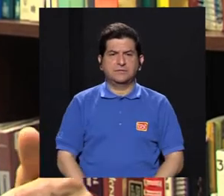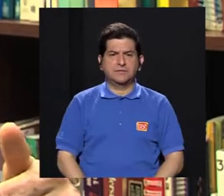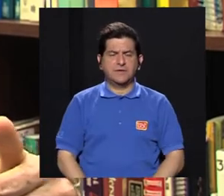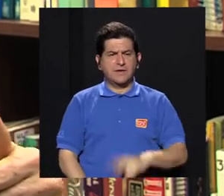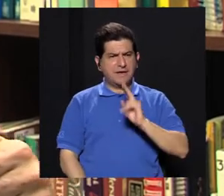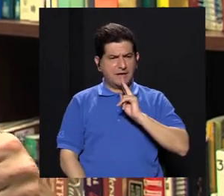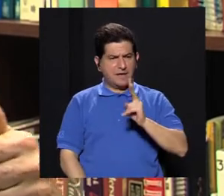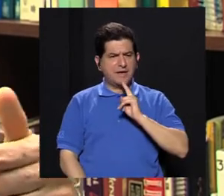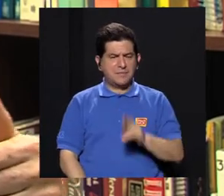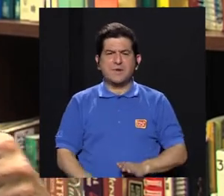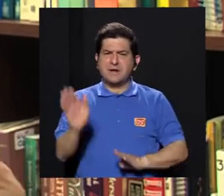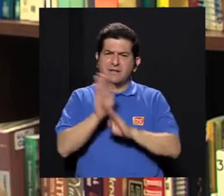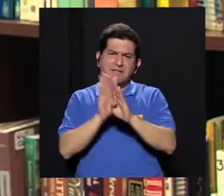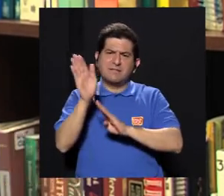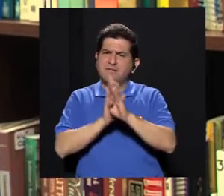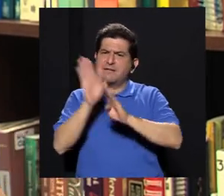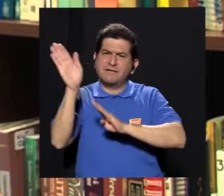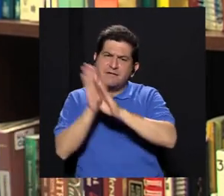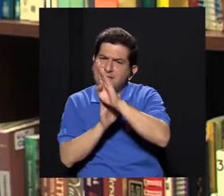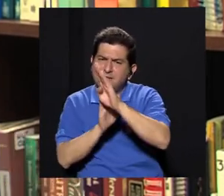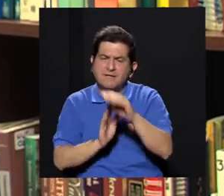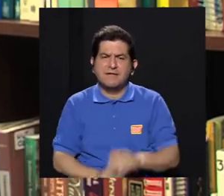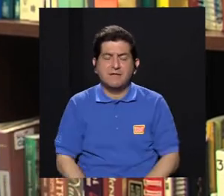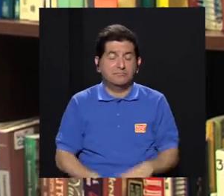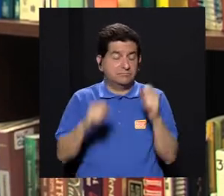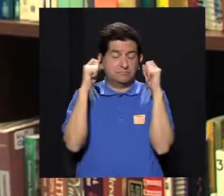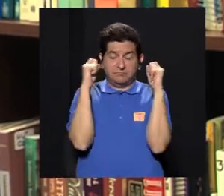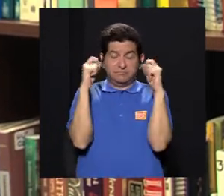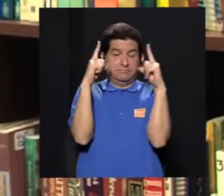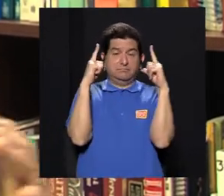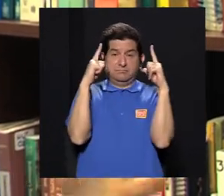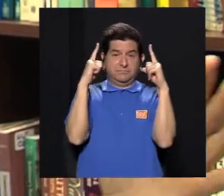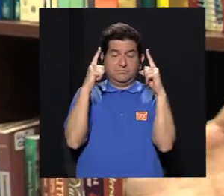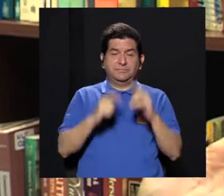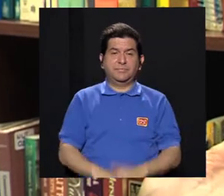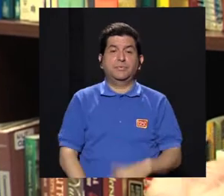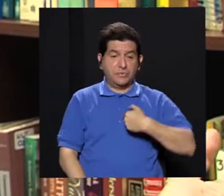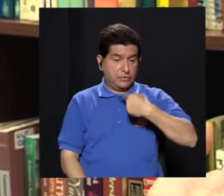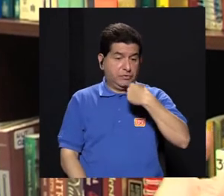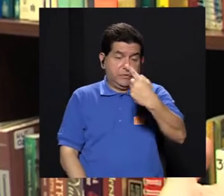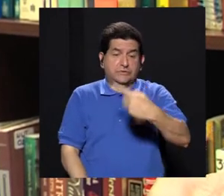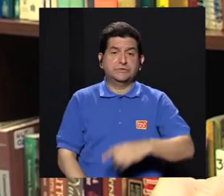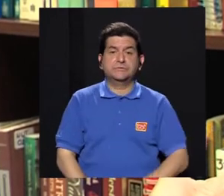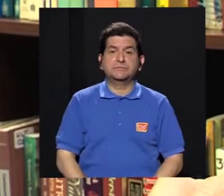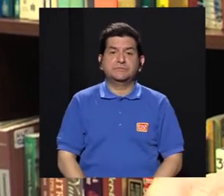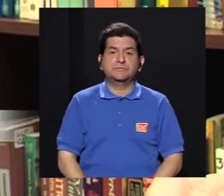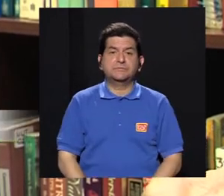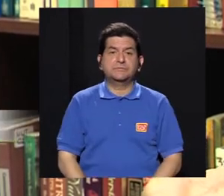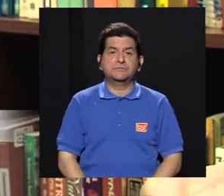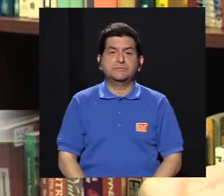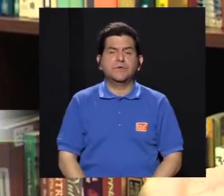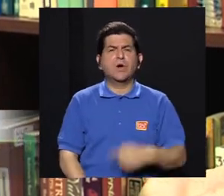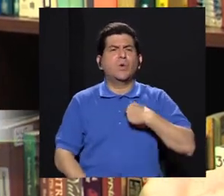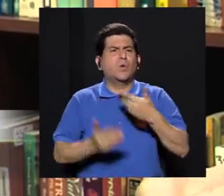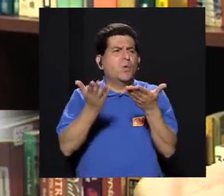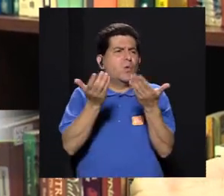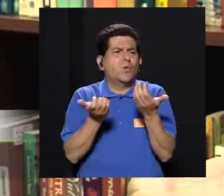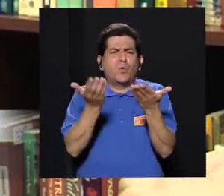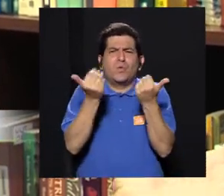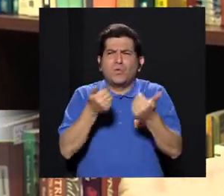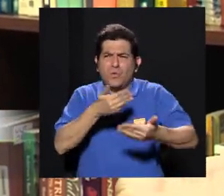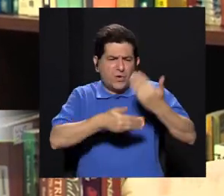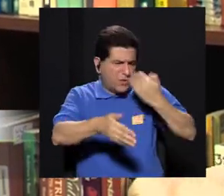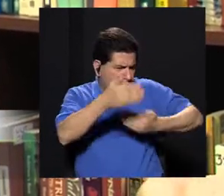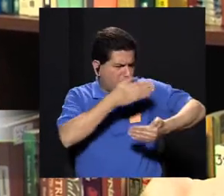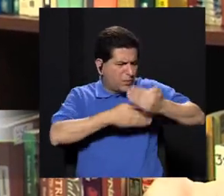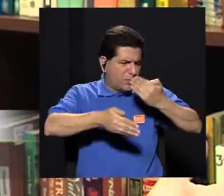que hay realmente un desarrollo increíblemente maravilloso, digo yo, que